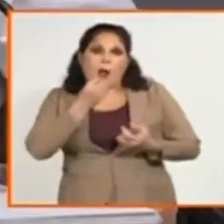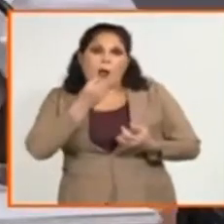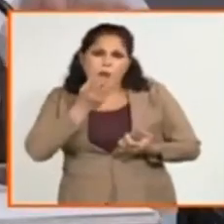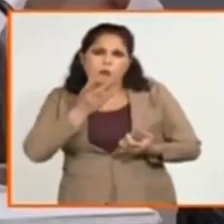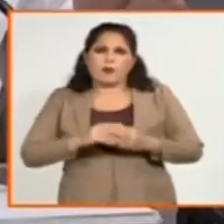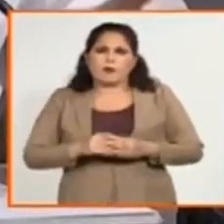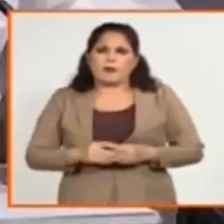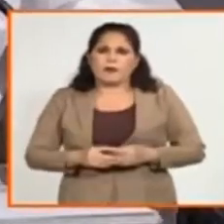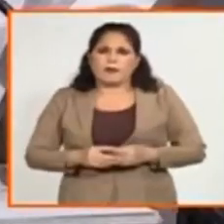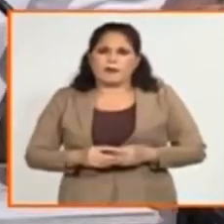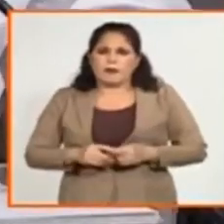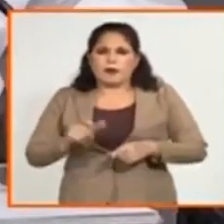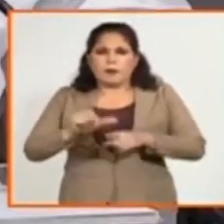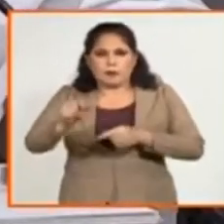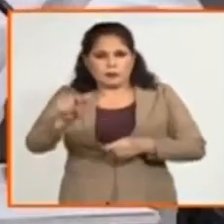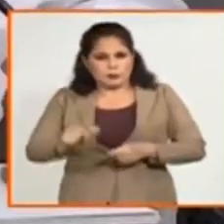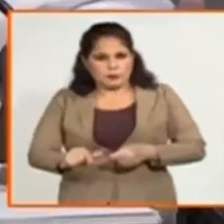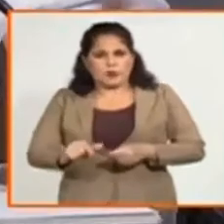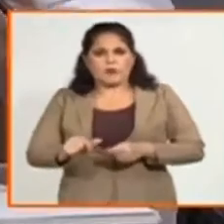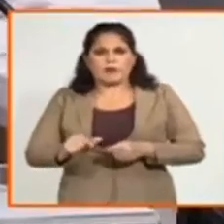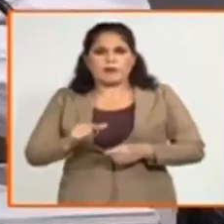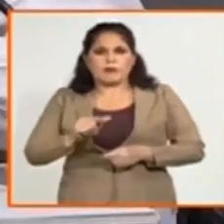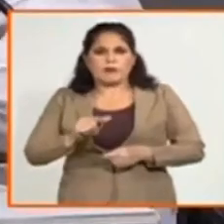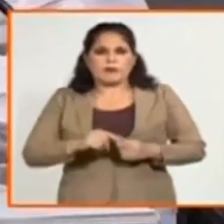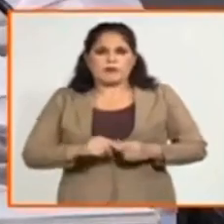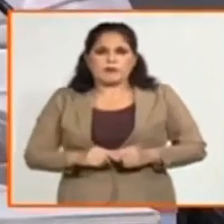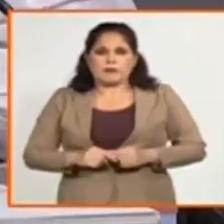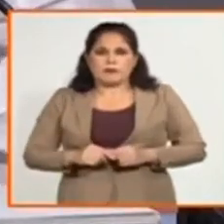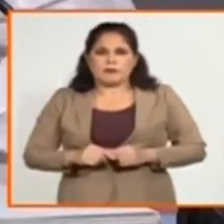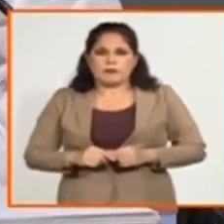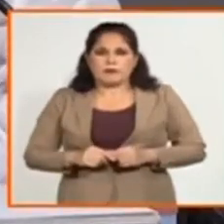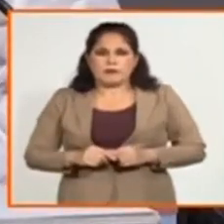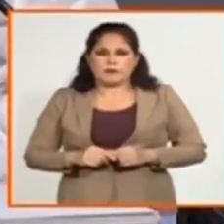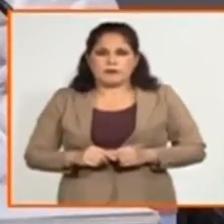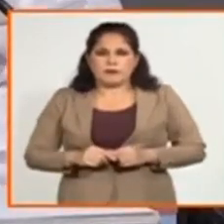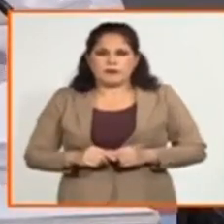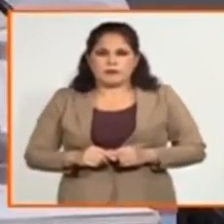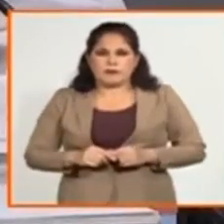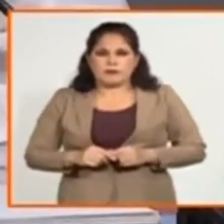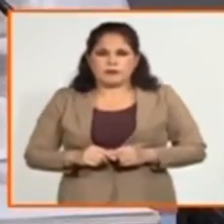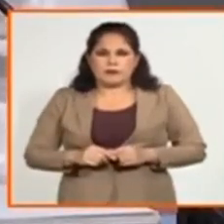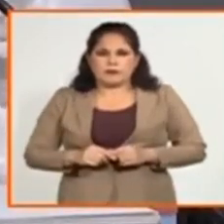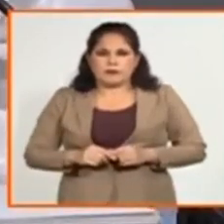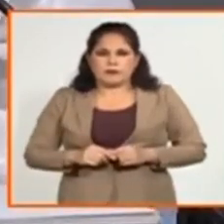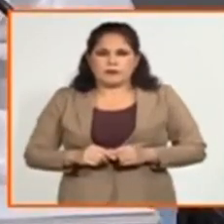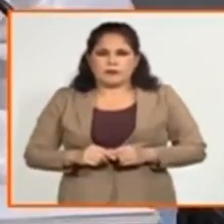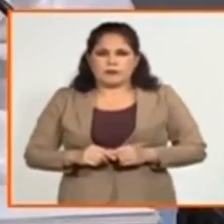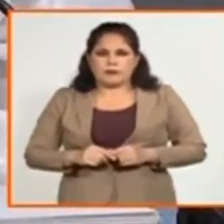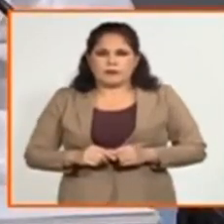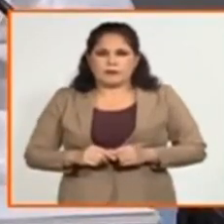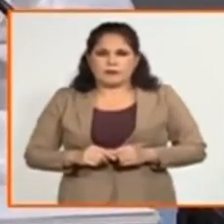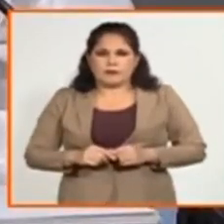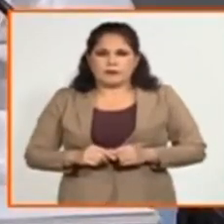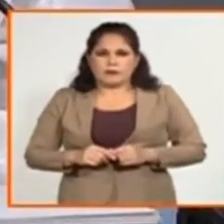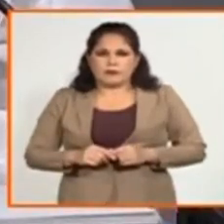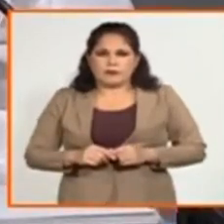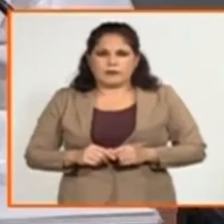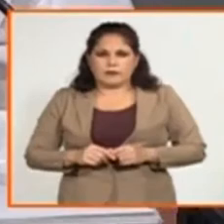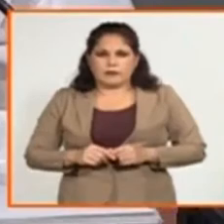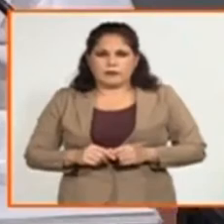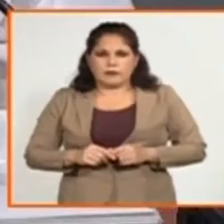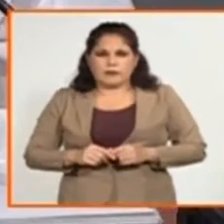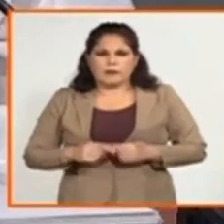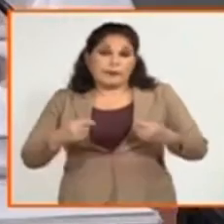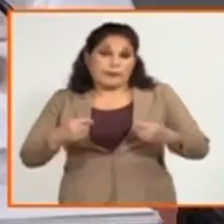productor, la CPA, la CCS y la UPC. Todas forman un sistema que en definitiva es lo que logra dinamizar. Y como he dicho desde el